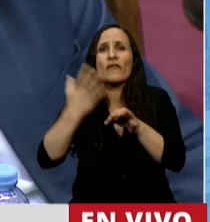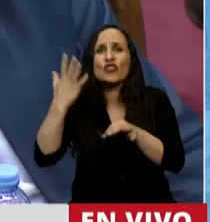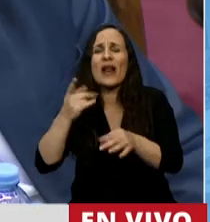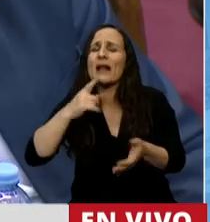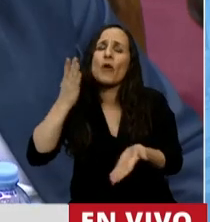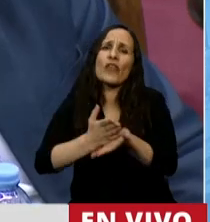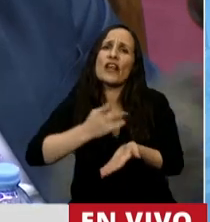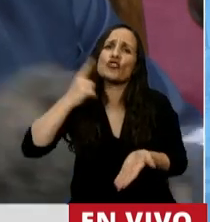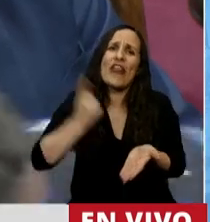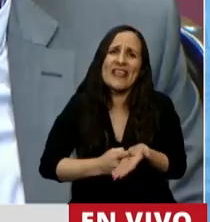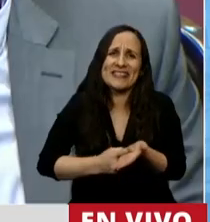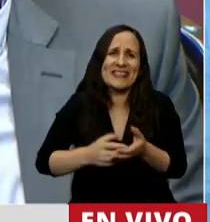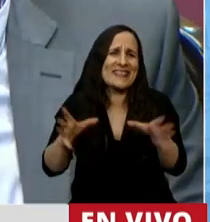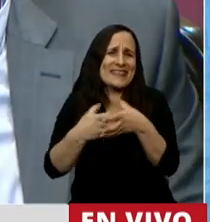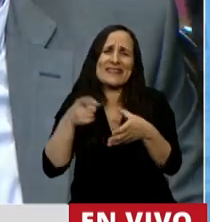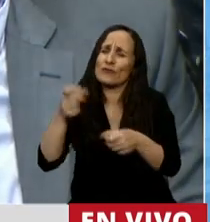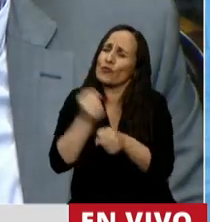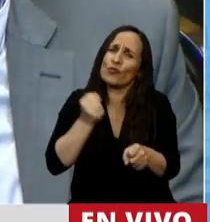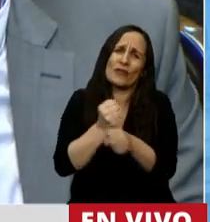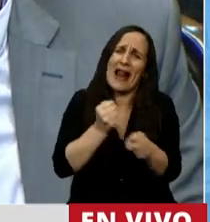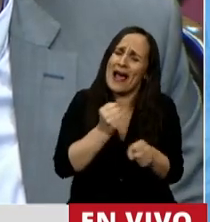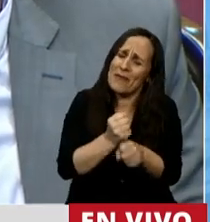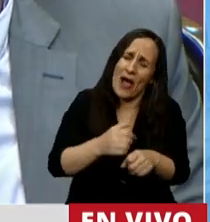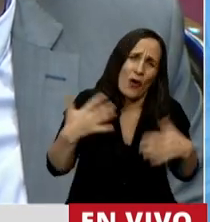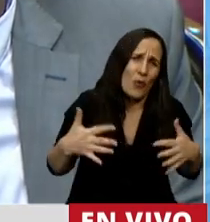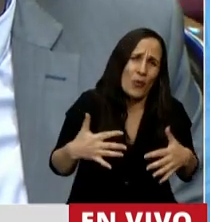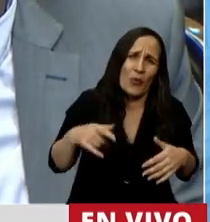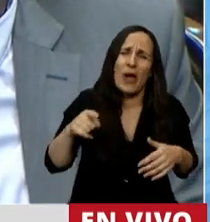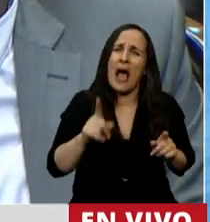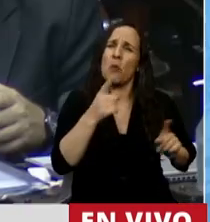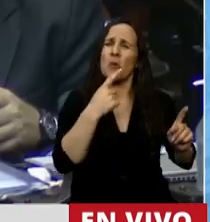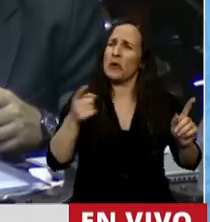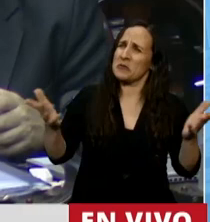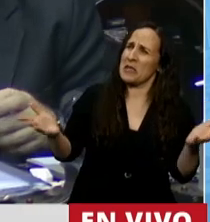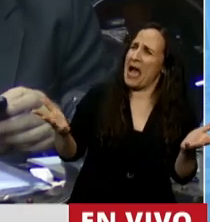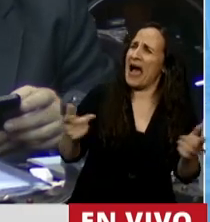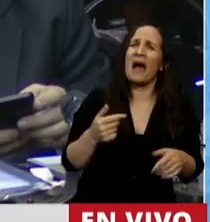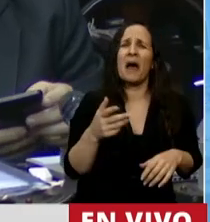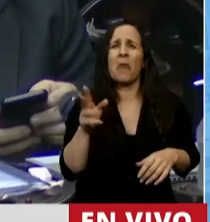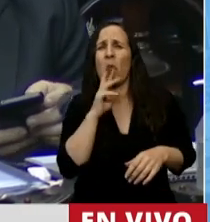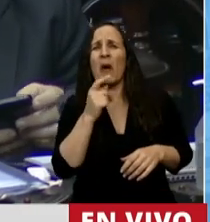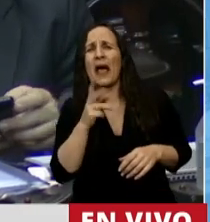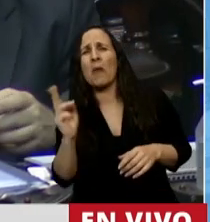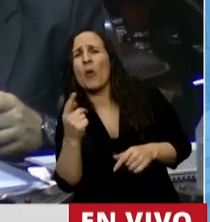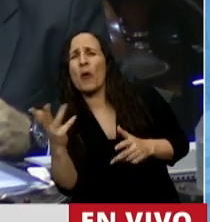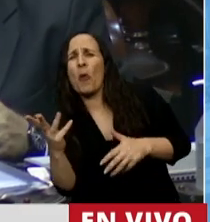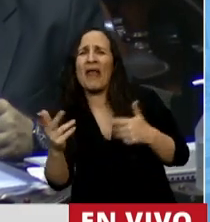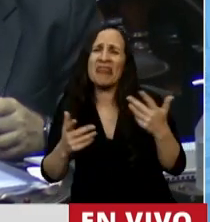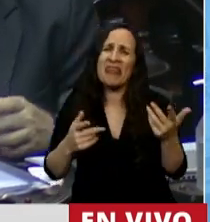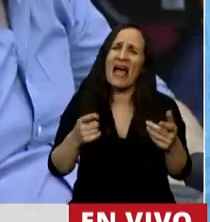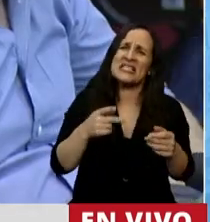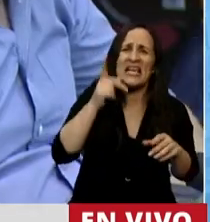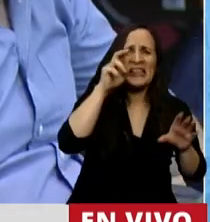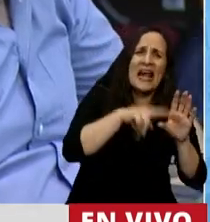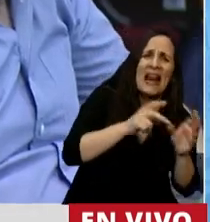Decidir que hace un trabajo enorme, ese trabajo oculto que hoy acá se pone en duda, que si cuántas son las que mueren, que si cuántas son las que